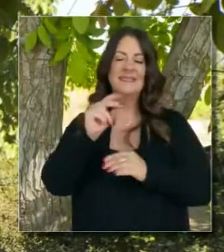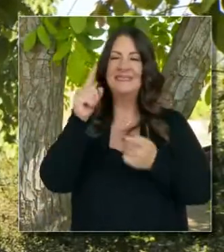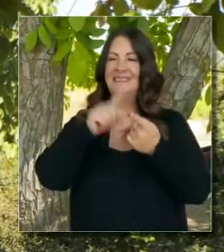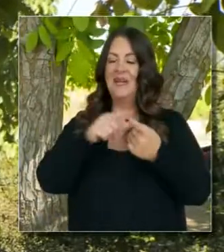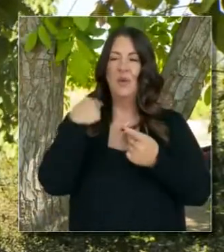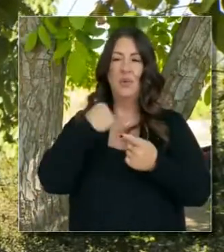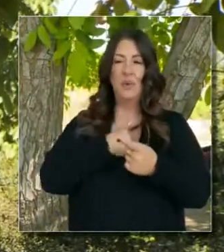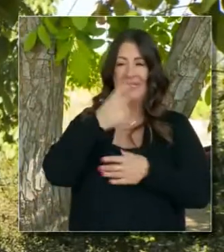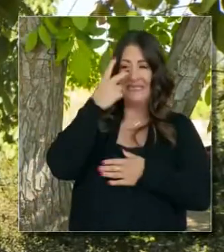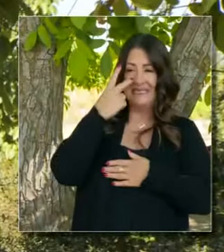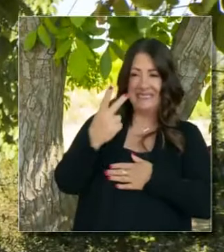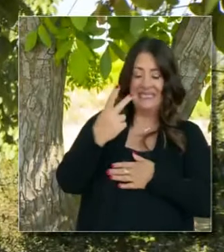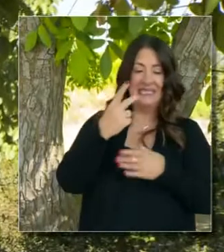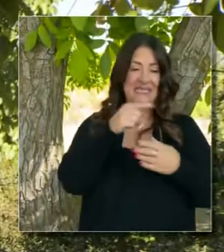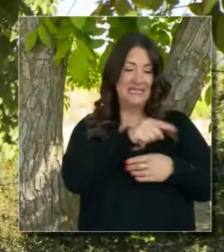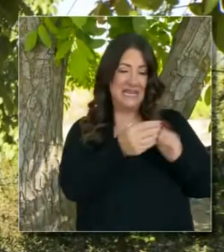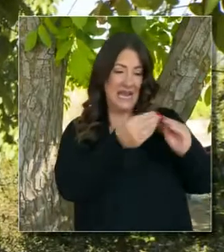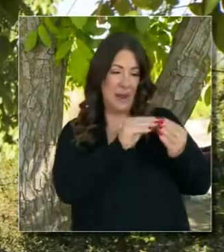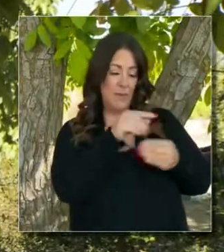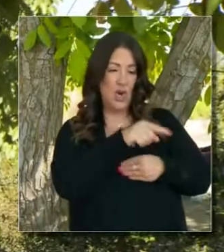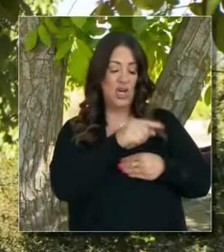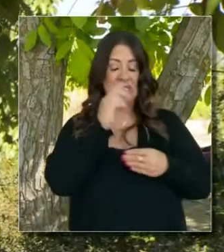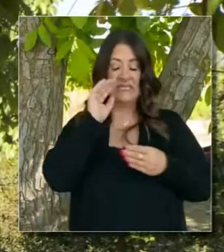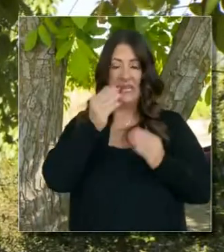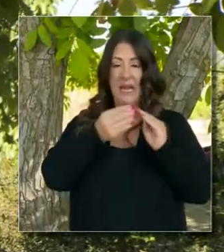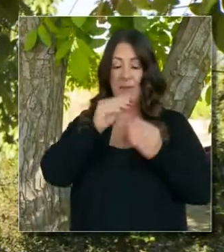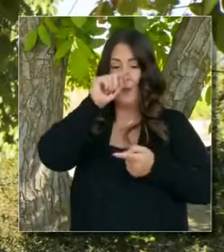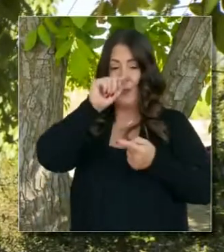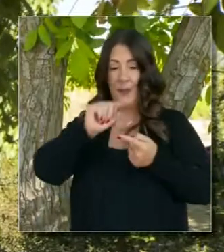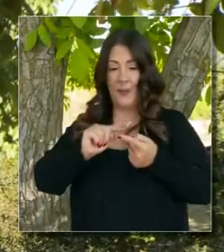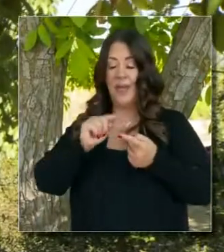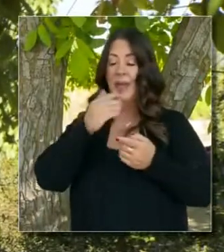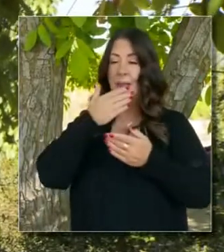parques mayores hasta que veamos más estabilidad en los datos.